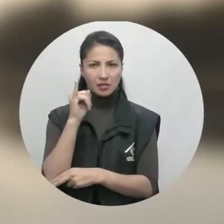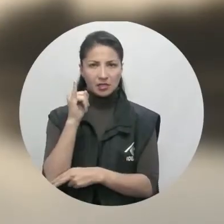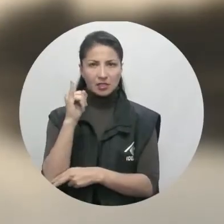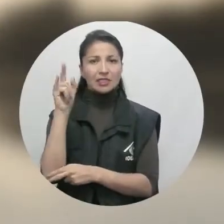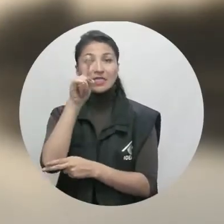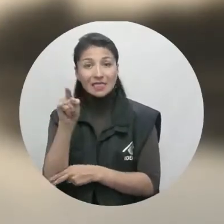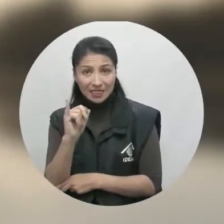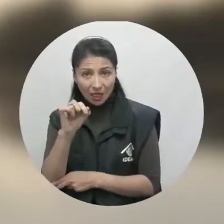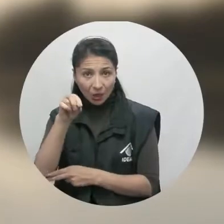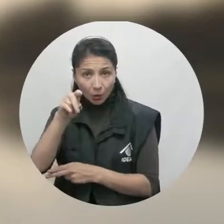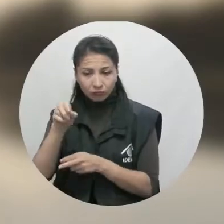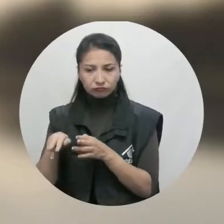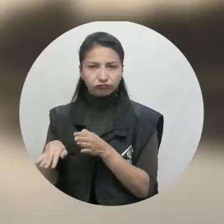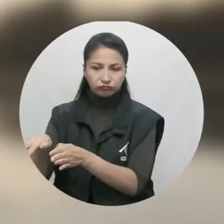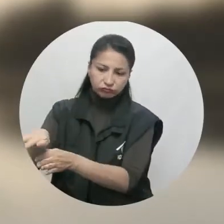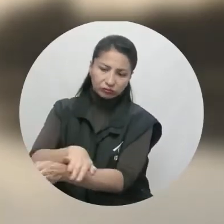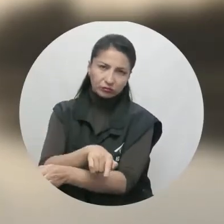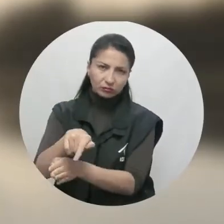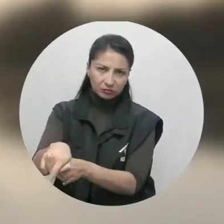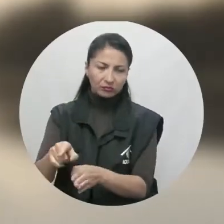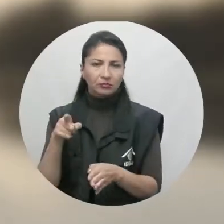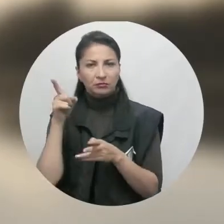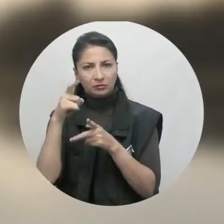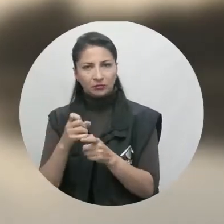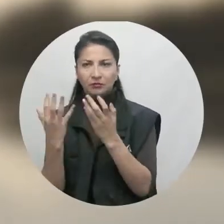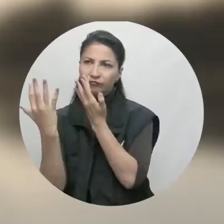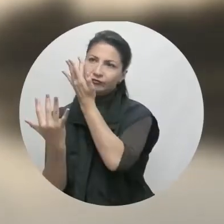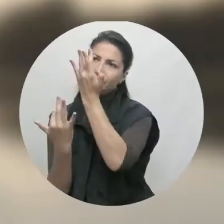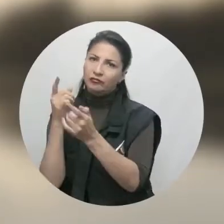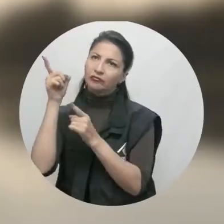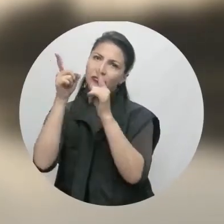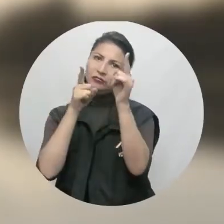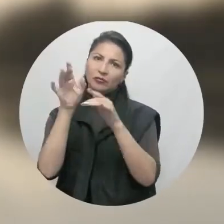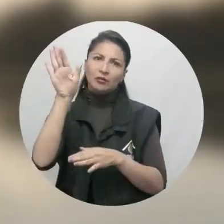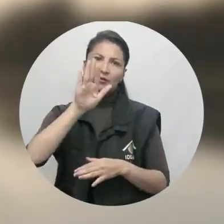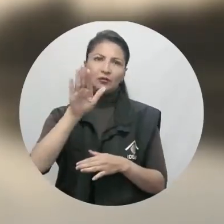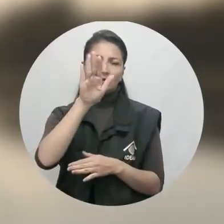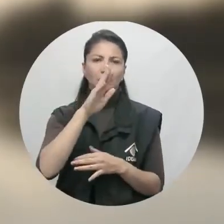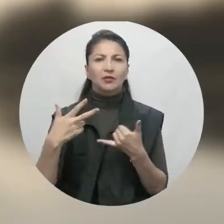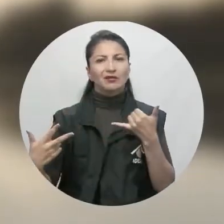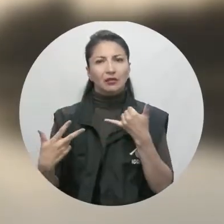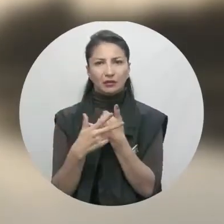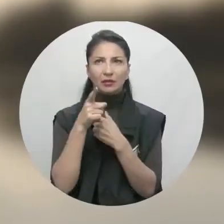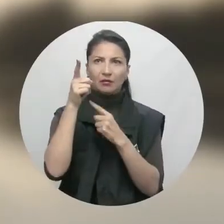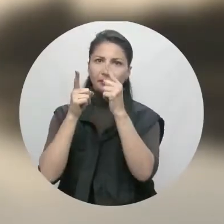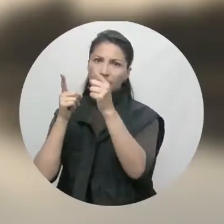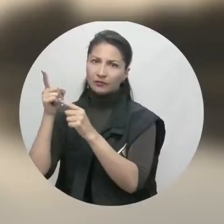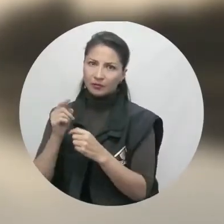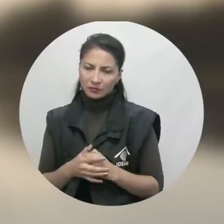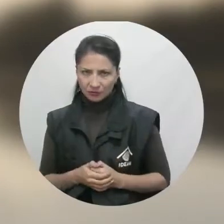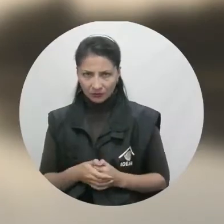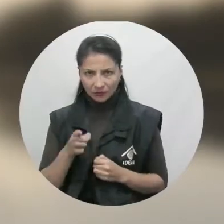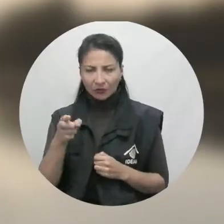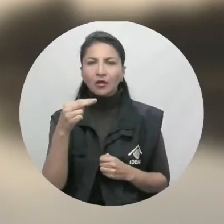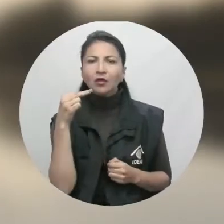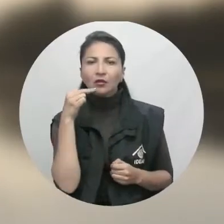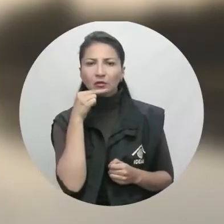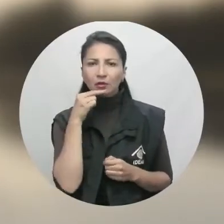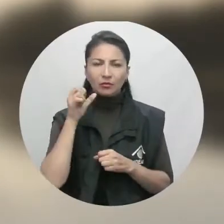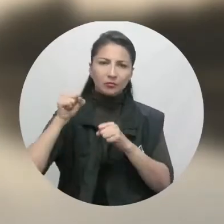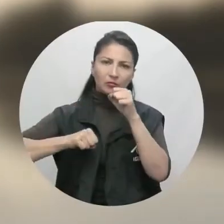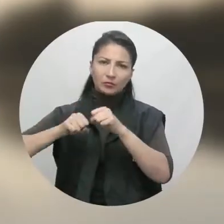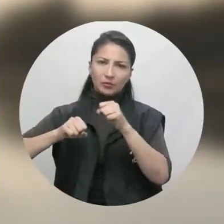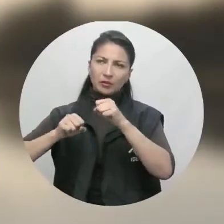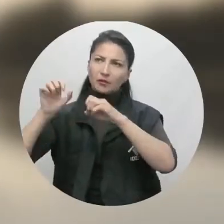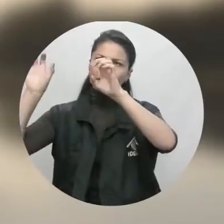ríos Inírida, ríos Inú en su cuenca baja. Alerta roja por alta posibilidad de incendios forestales en varios departamentos de la región andina.